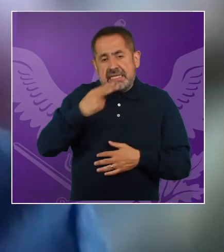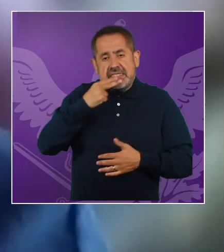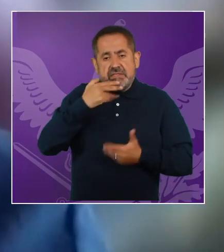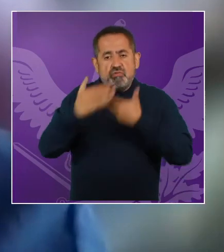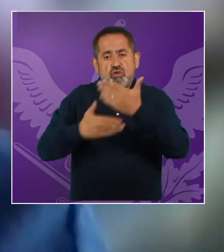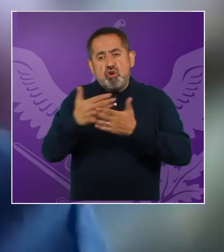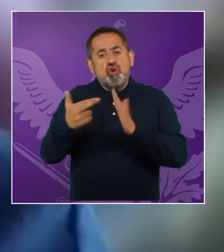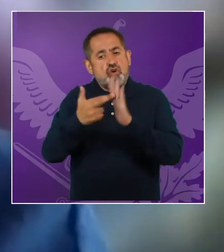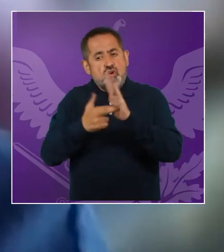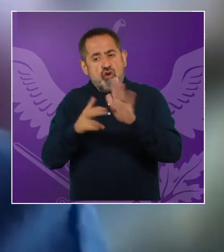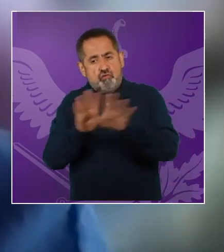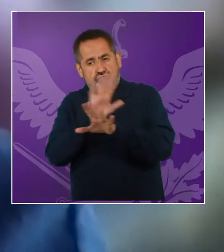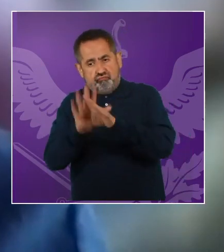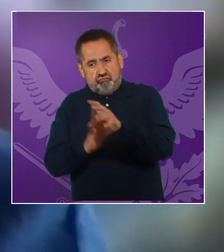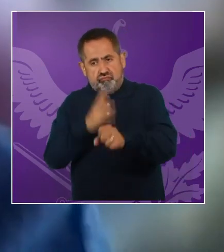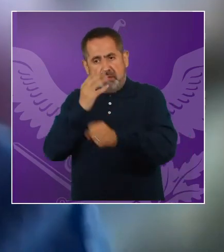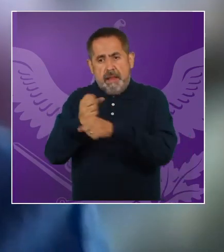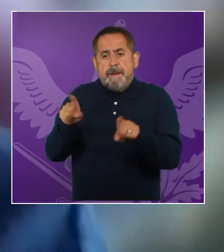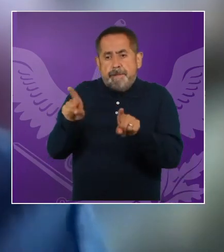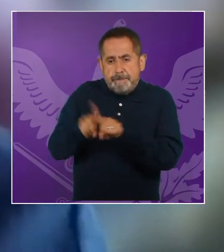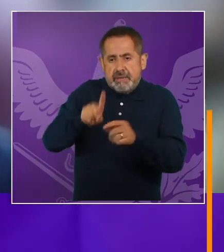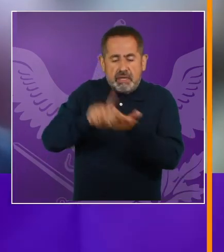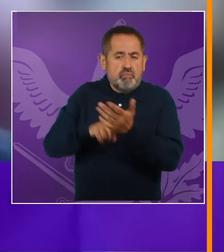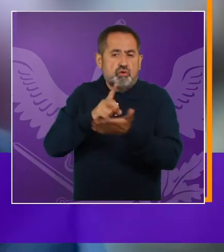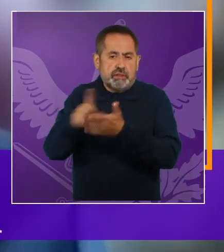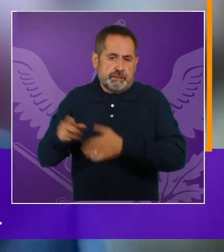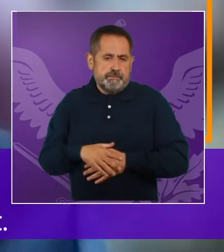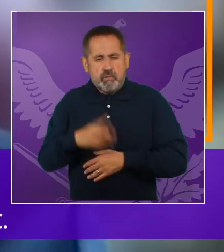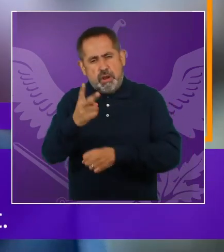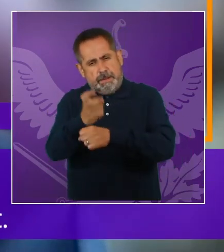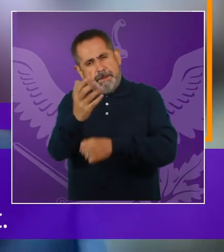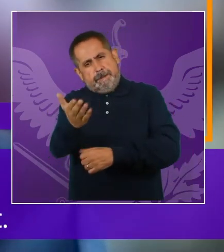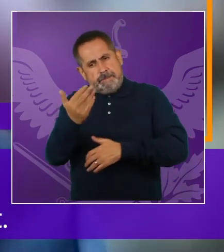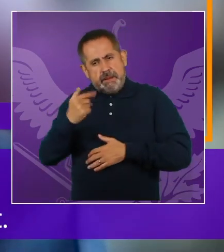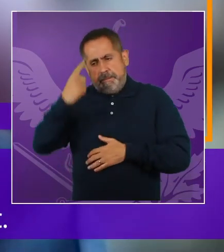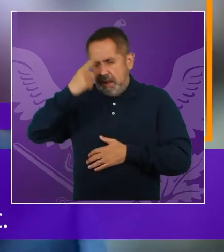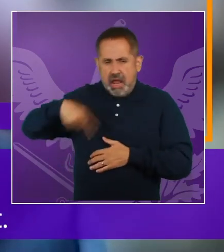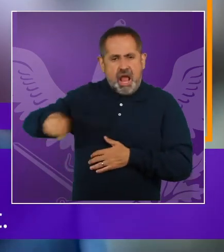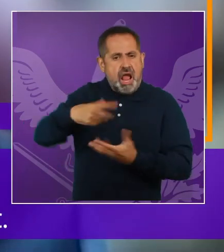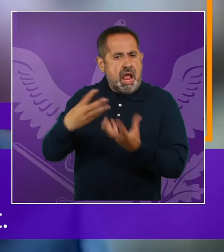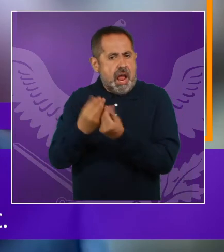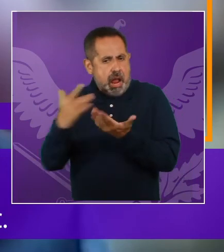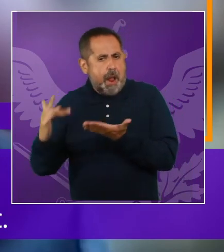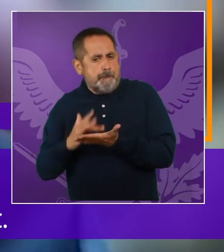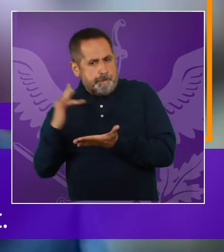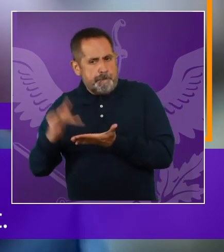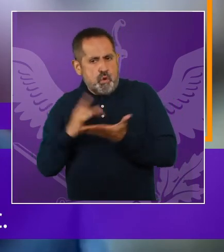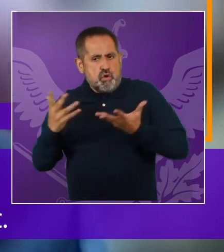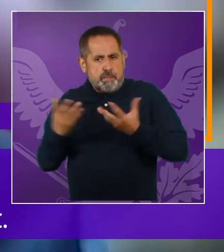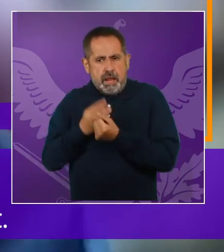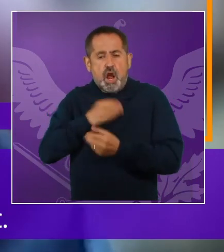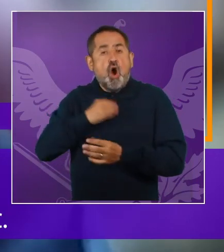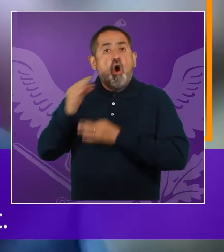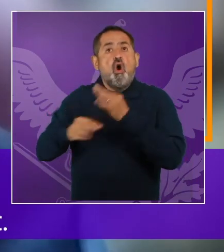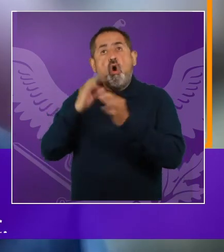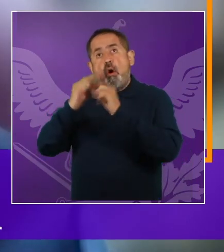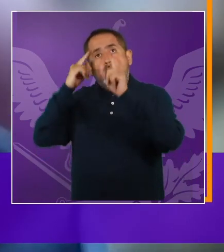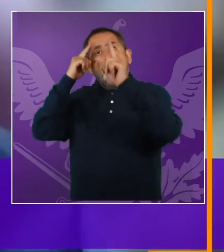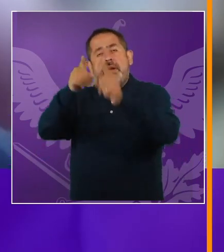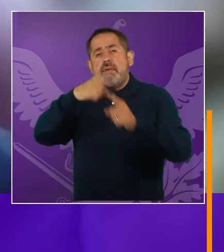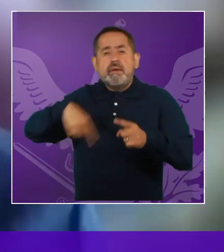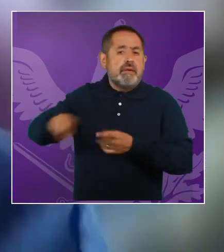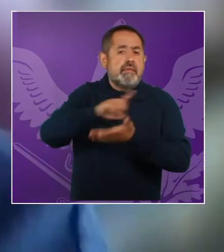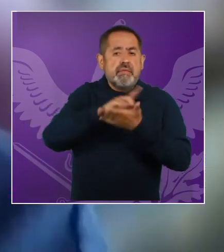para visibilizar en el marco normativo estos derechos, así que invitamos a que nos apoyen a,